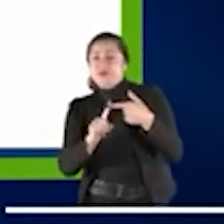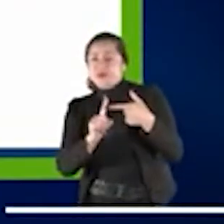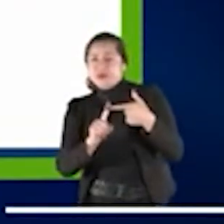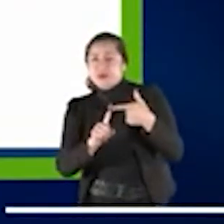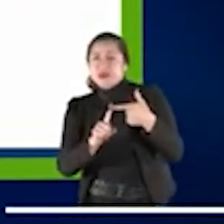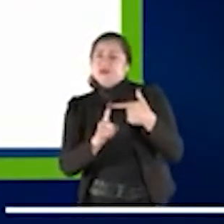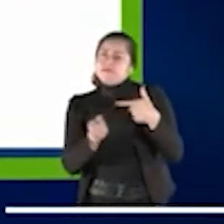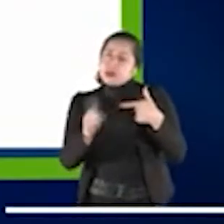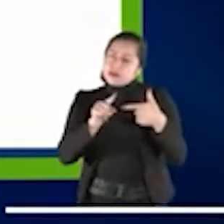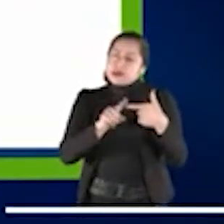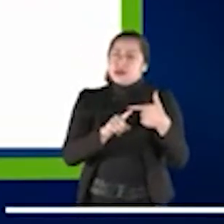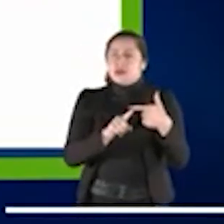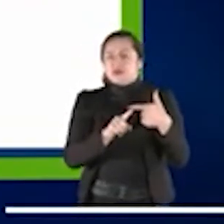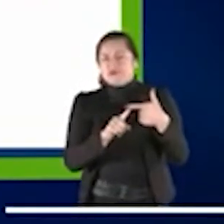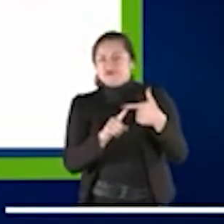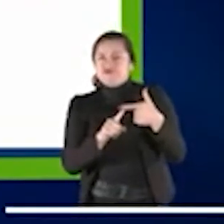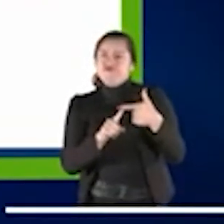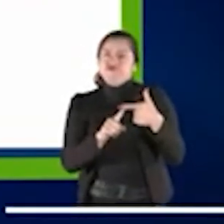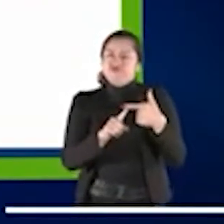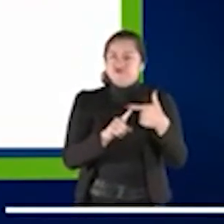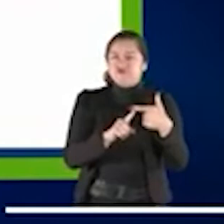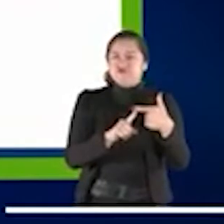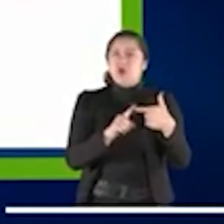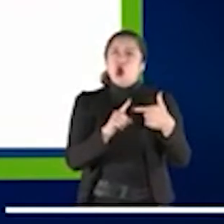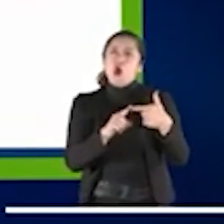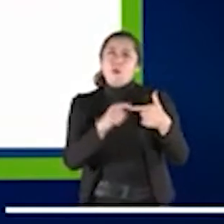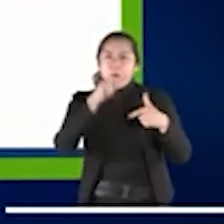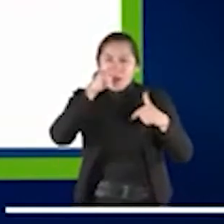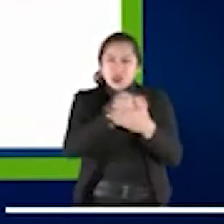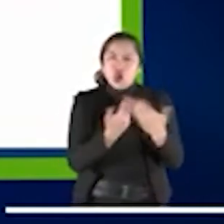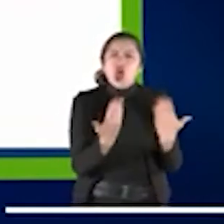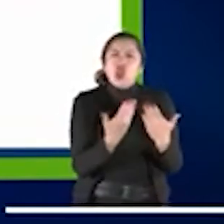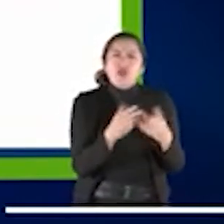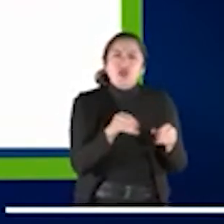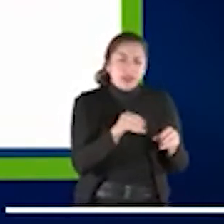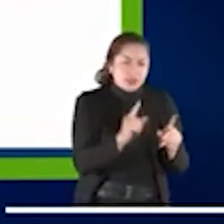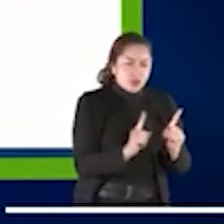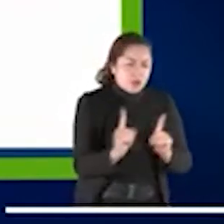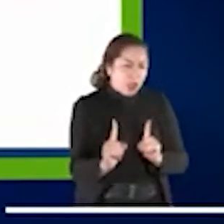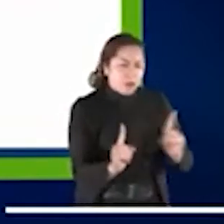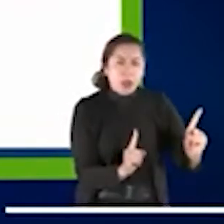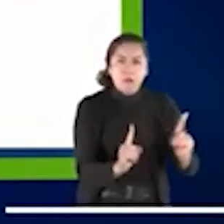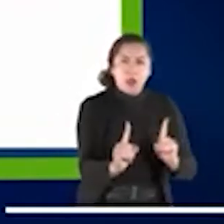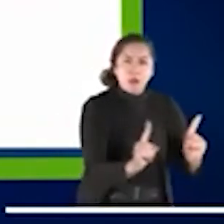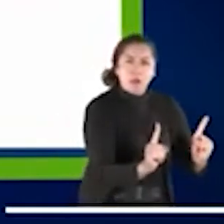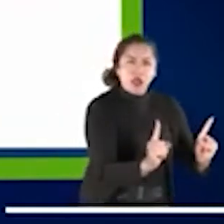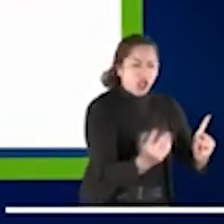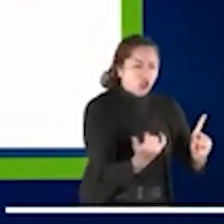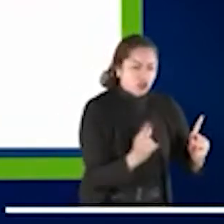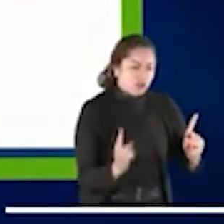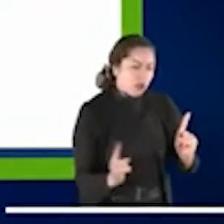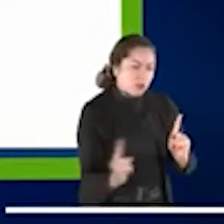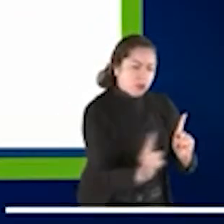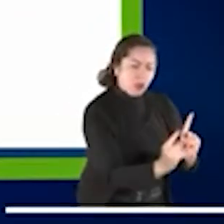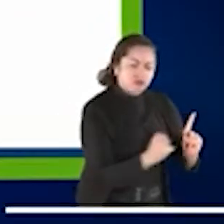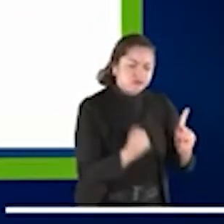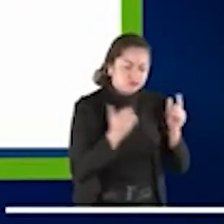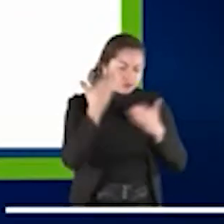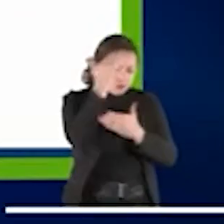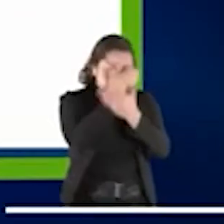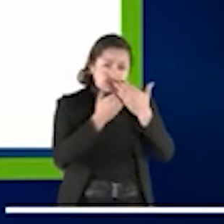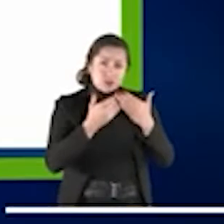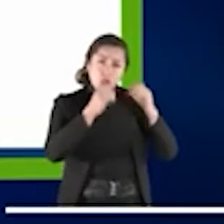significativamente la ubicación de niños en entorno de detención cuando es posible, que sea